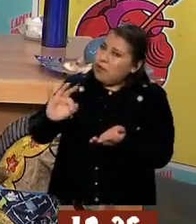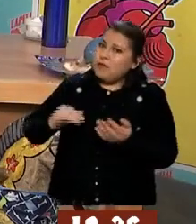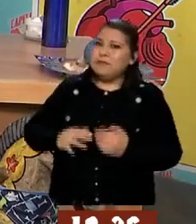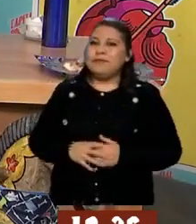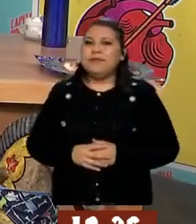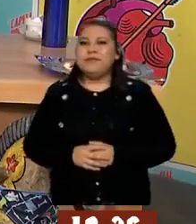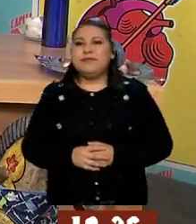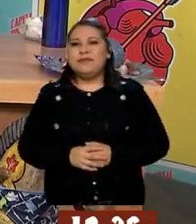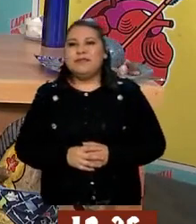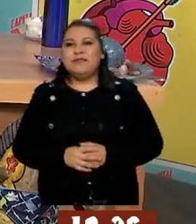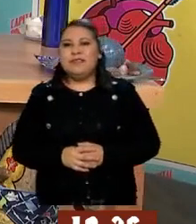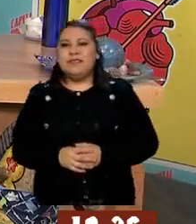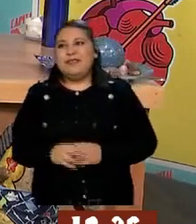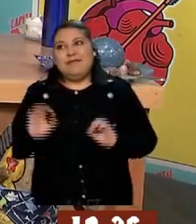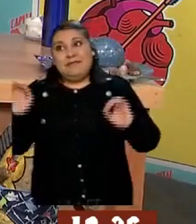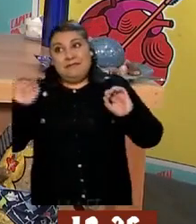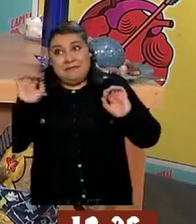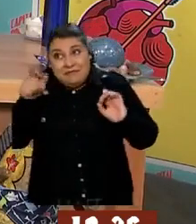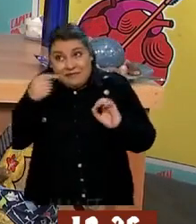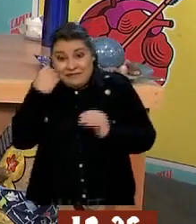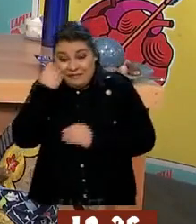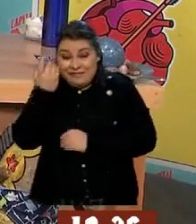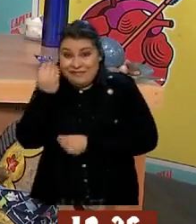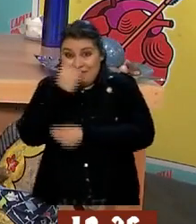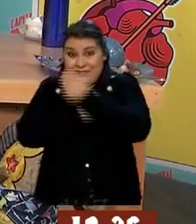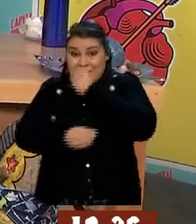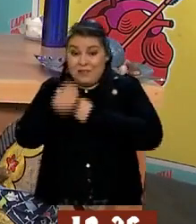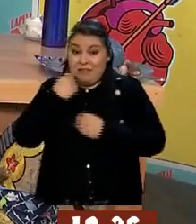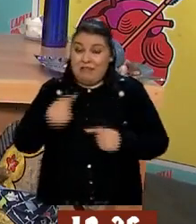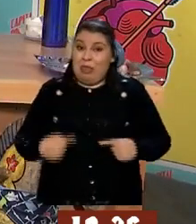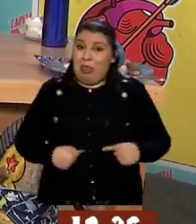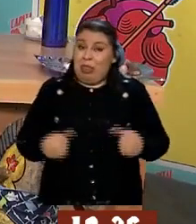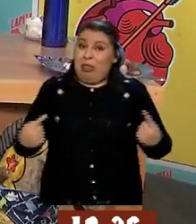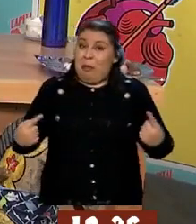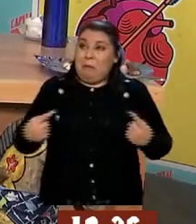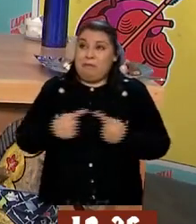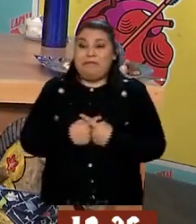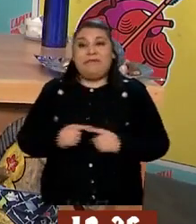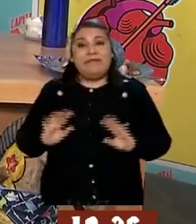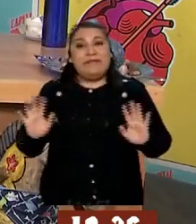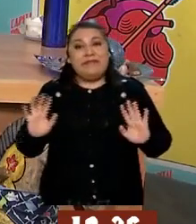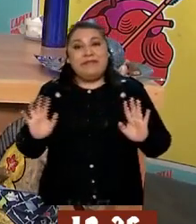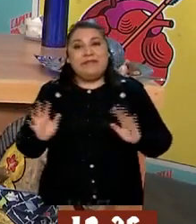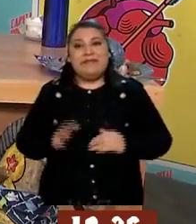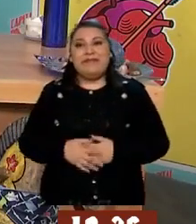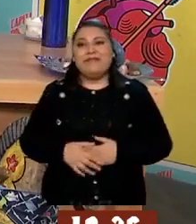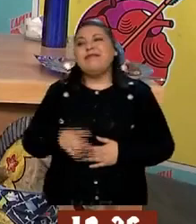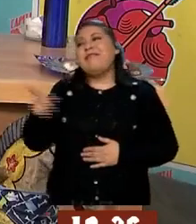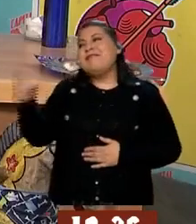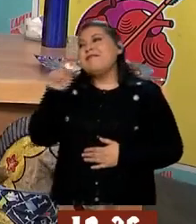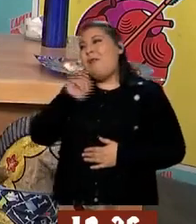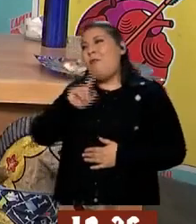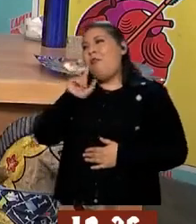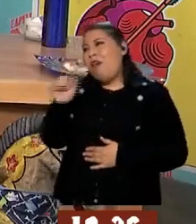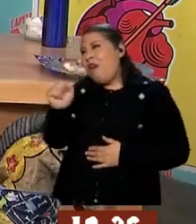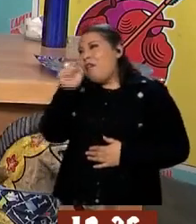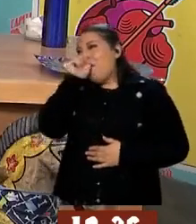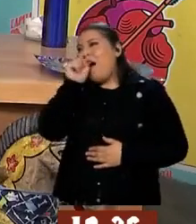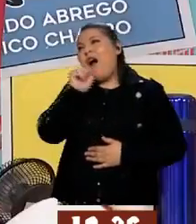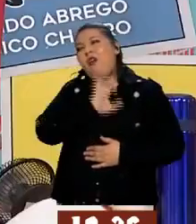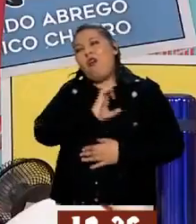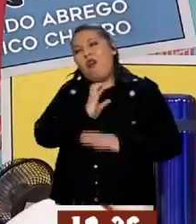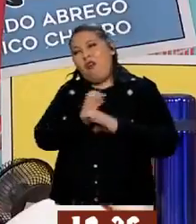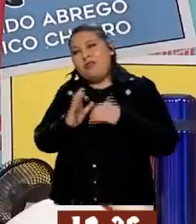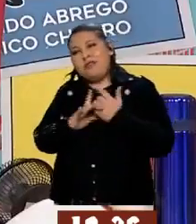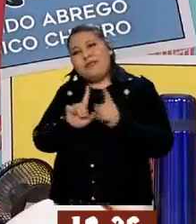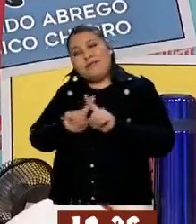No, no, si lo quieren, si lo quieren lavar, que yo no lo voy Ustedes, dice, ¿sabe qué? ¿Sabes qué, Rafita? Peores cosas se ha metido a la boca la señora. Ay, por favor. Y